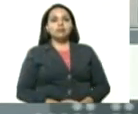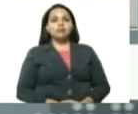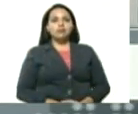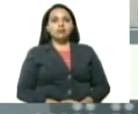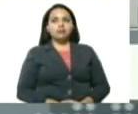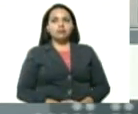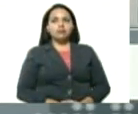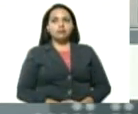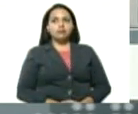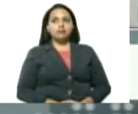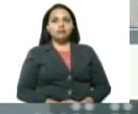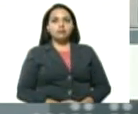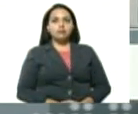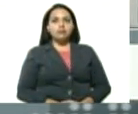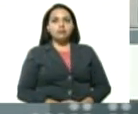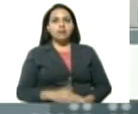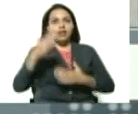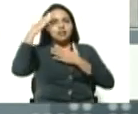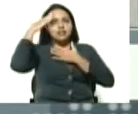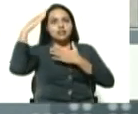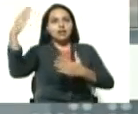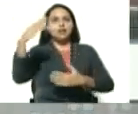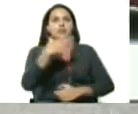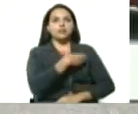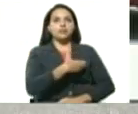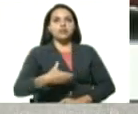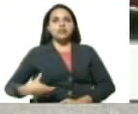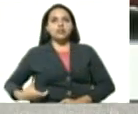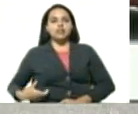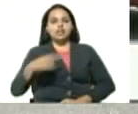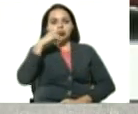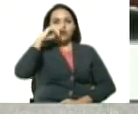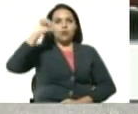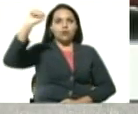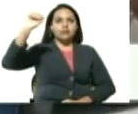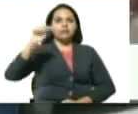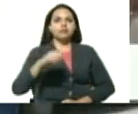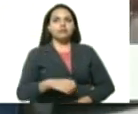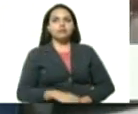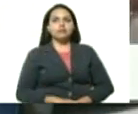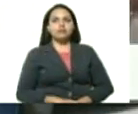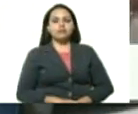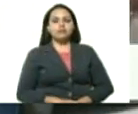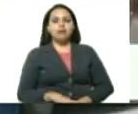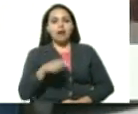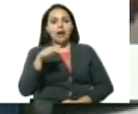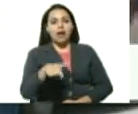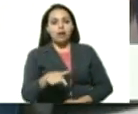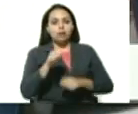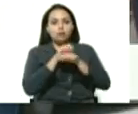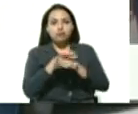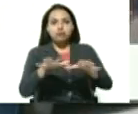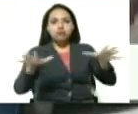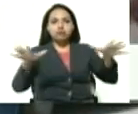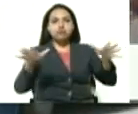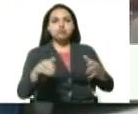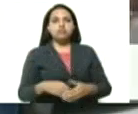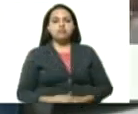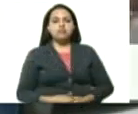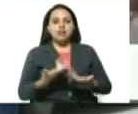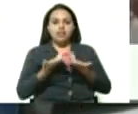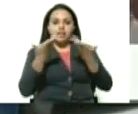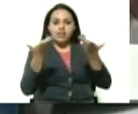Saludo, comandante presidente Nicolás Maduro. Extensivo al glorioso